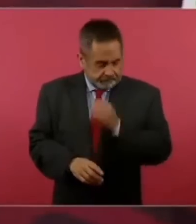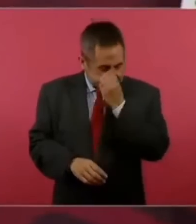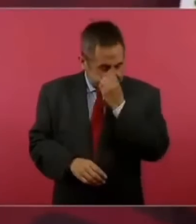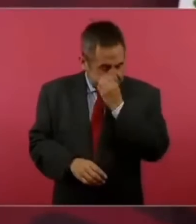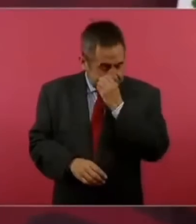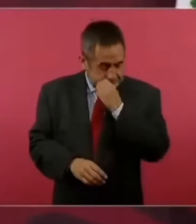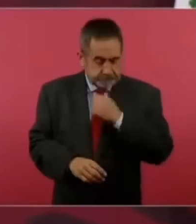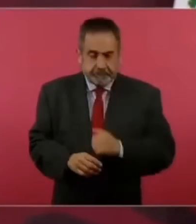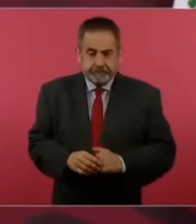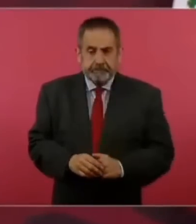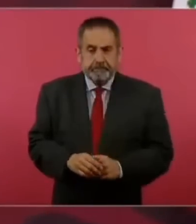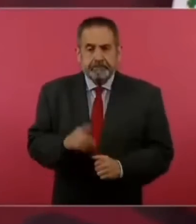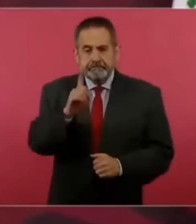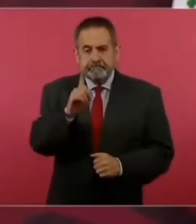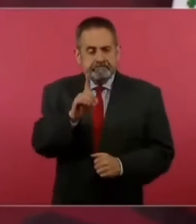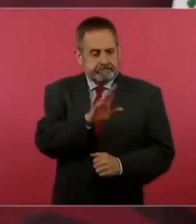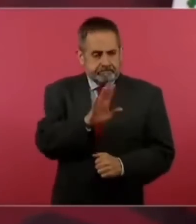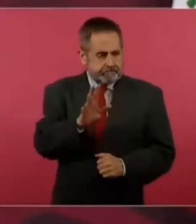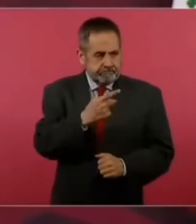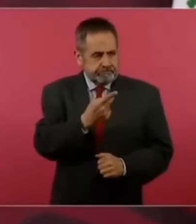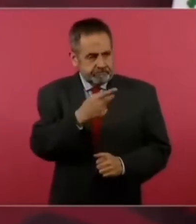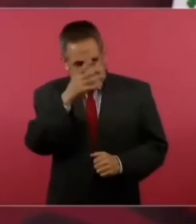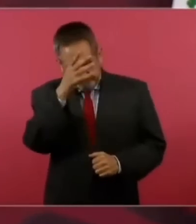vamos a ponernos de acuerdo